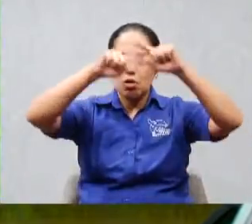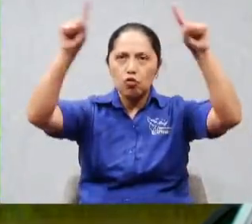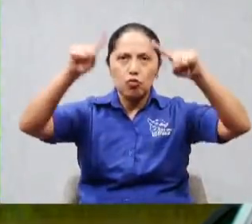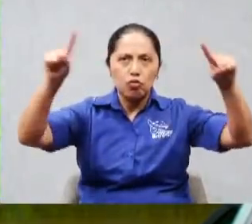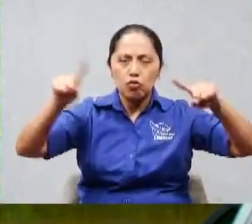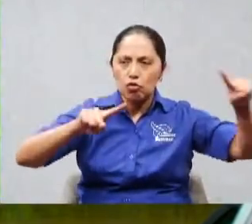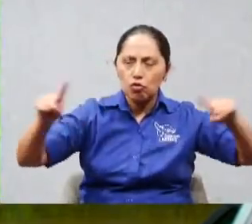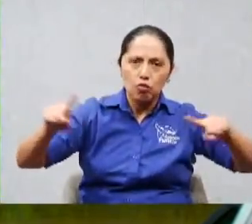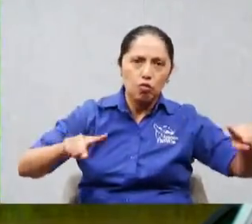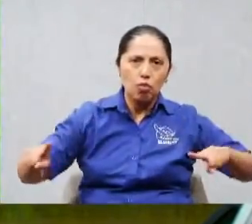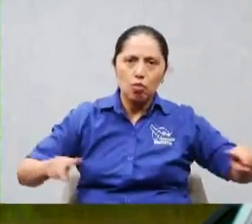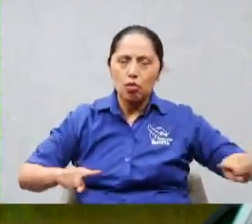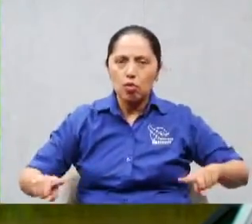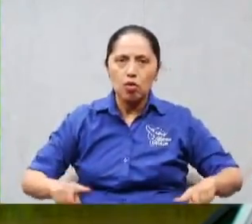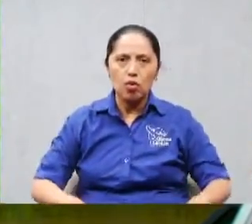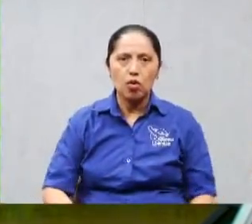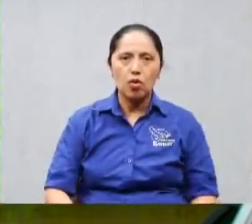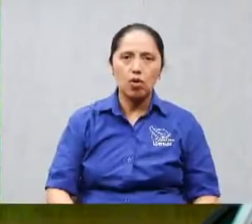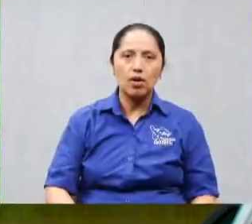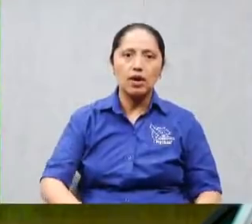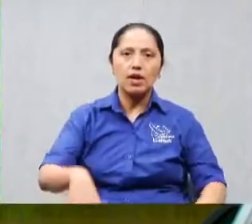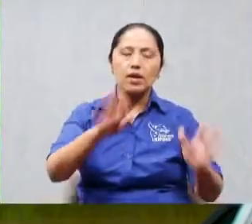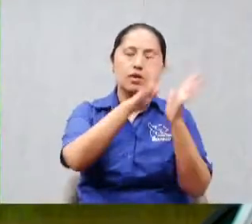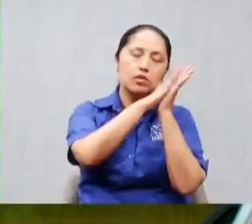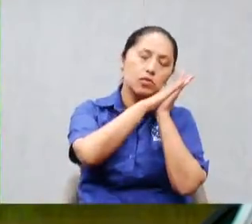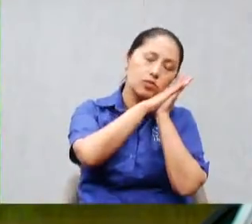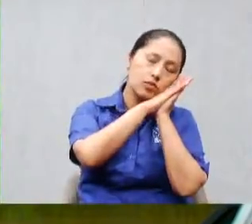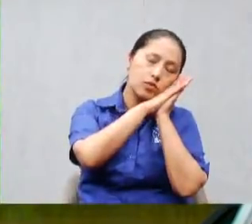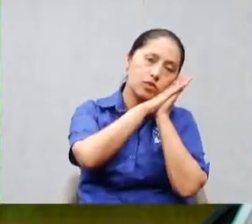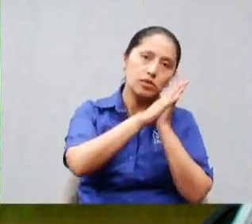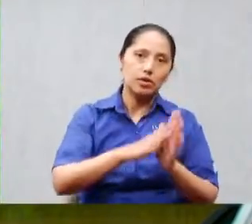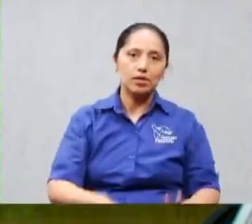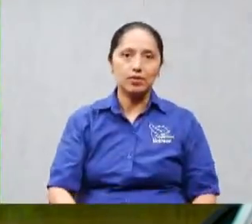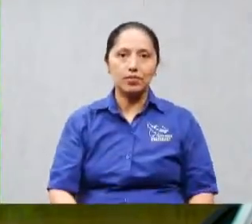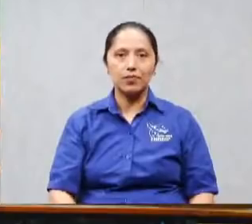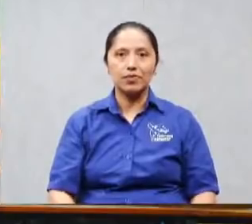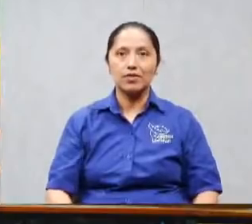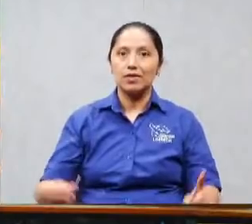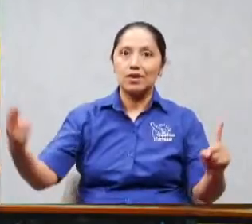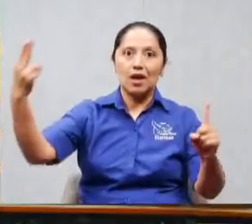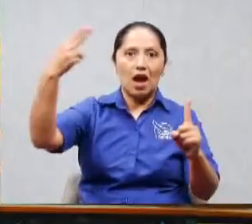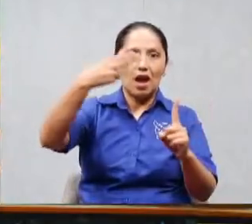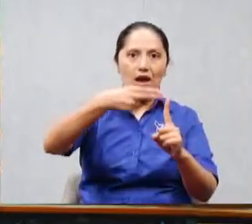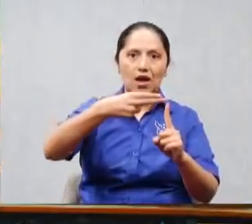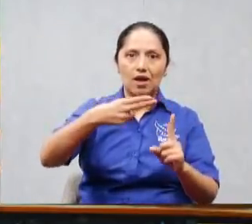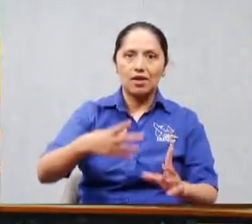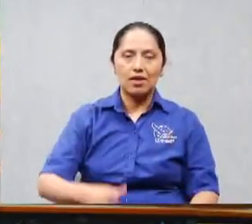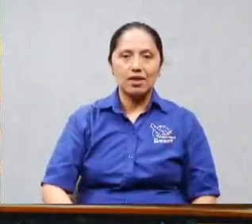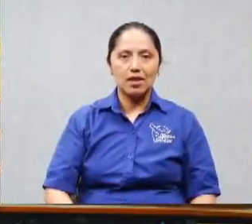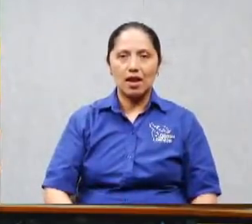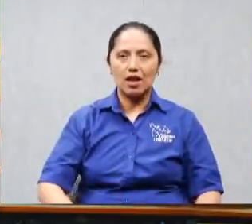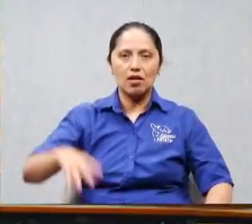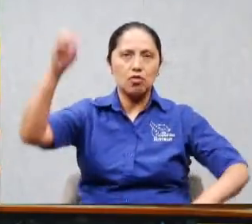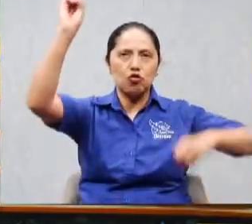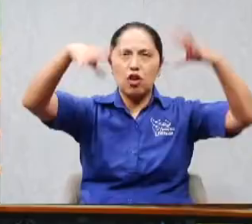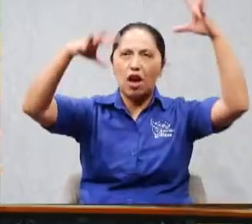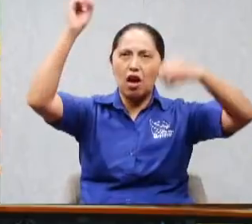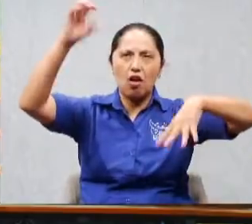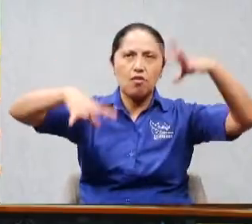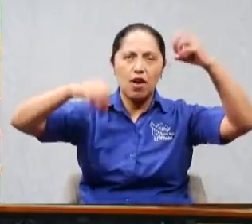menos él hasta que como la tormenta reciaba entonces